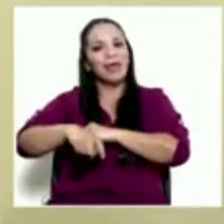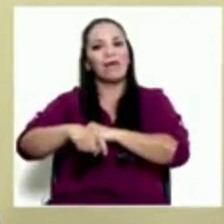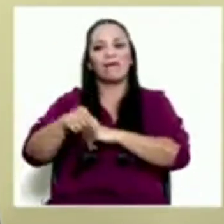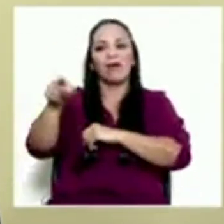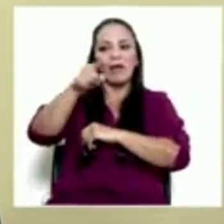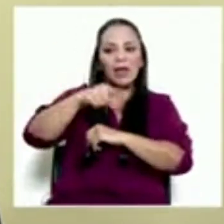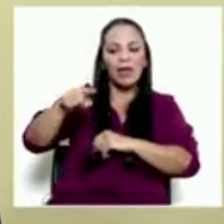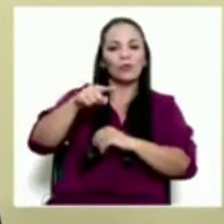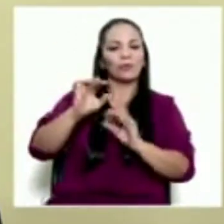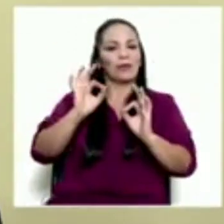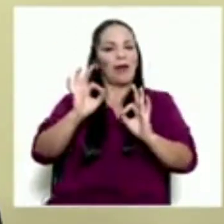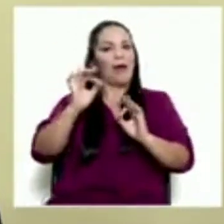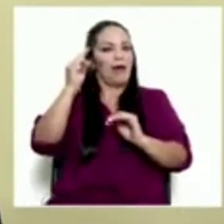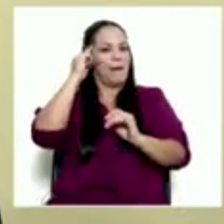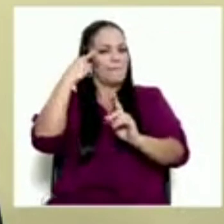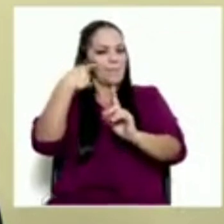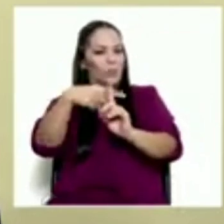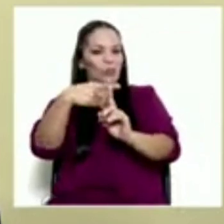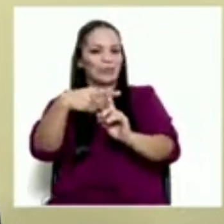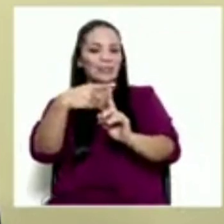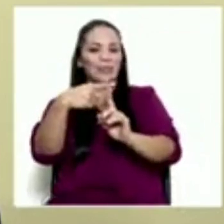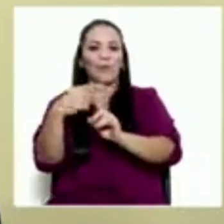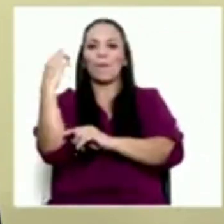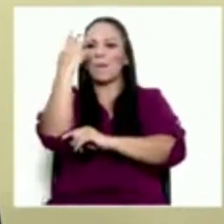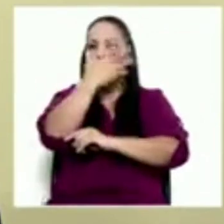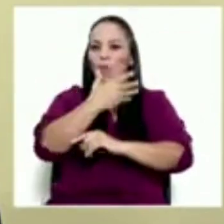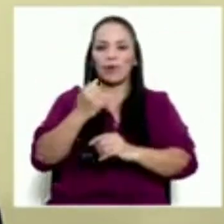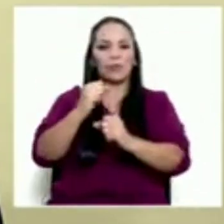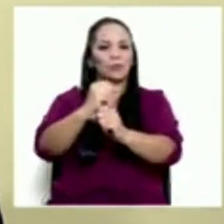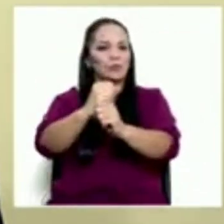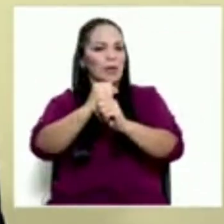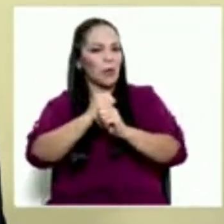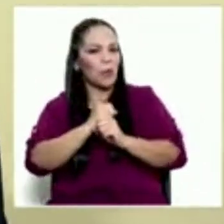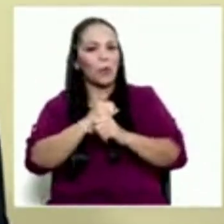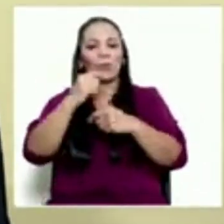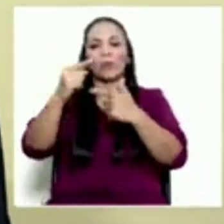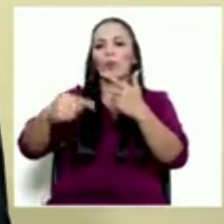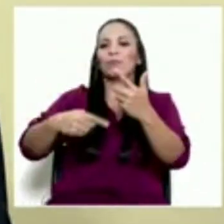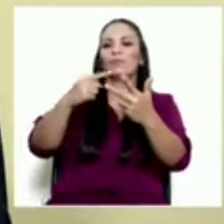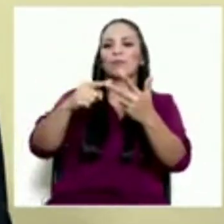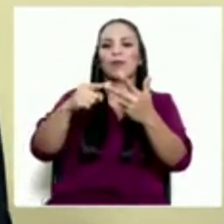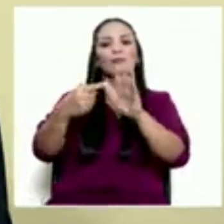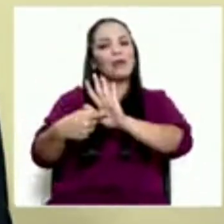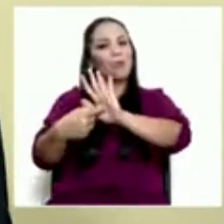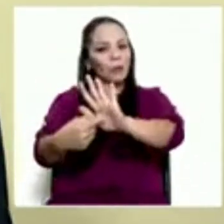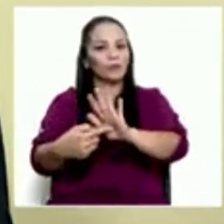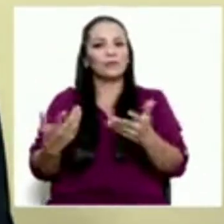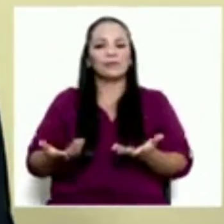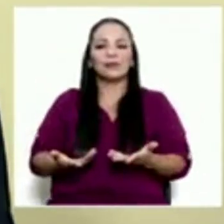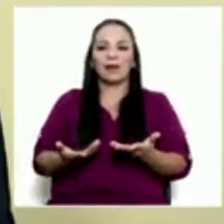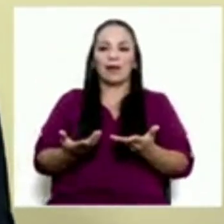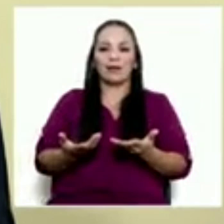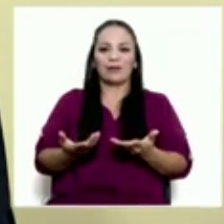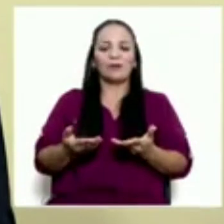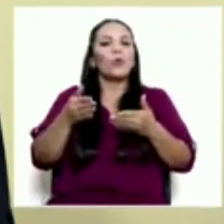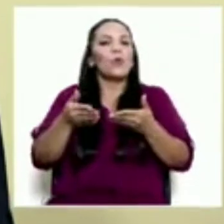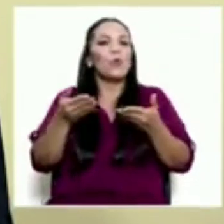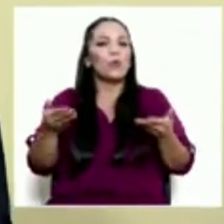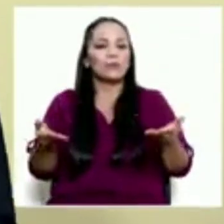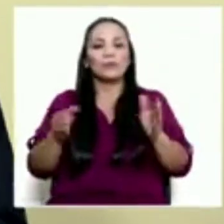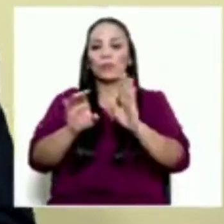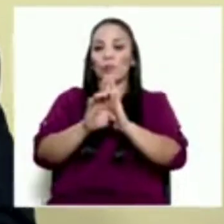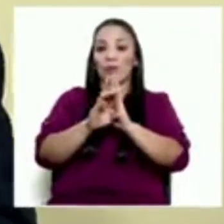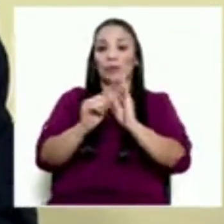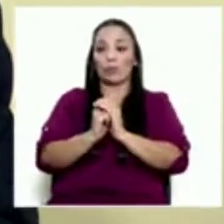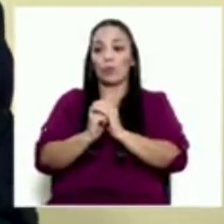positiva, de seguridad, donde se demuestre que cosas tan sencillas como